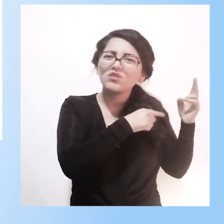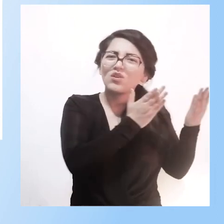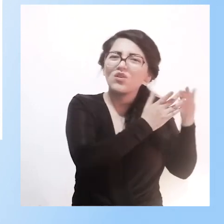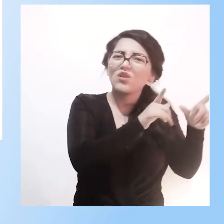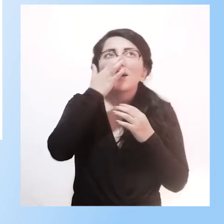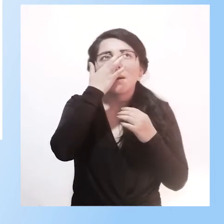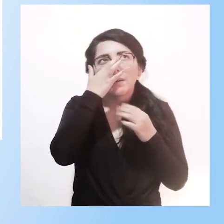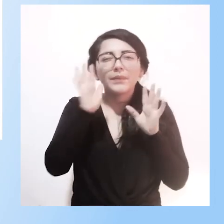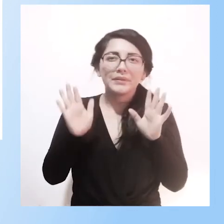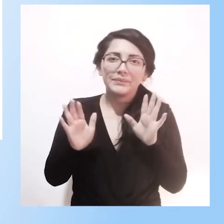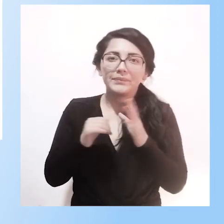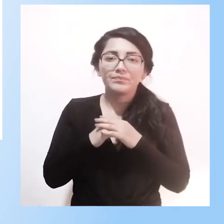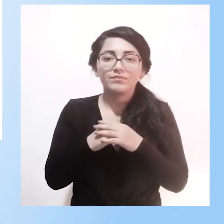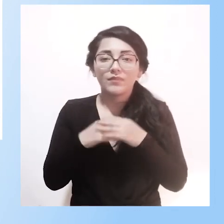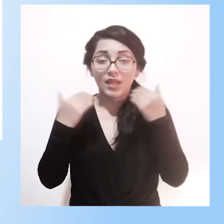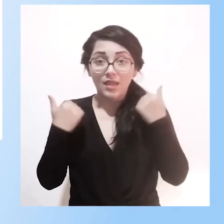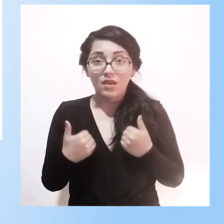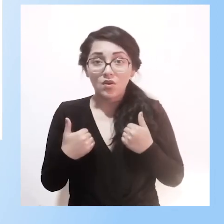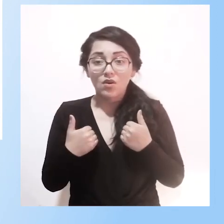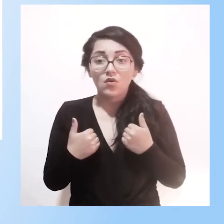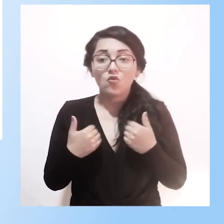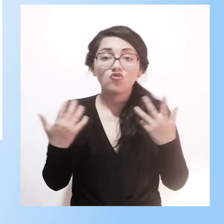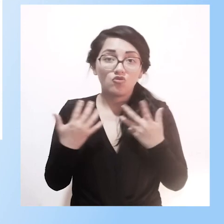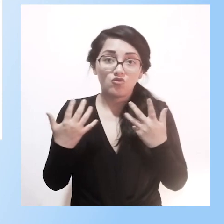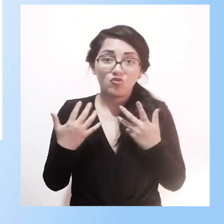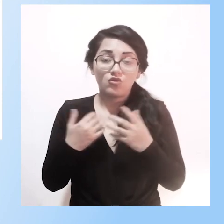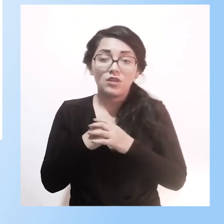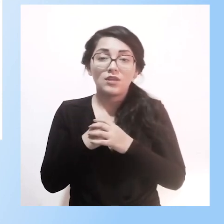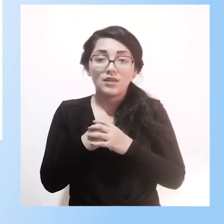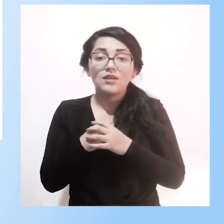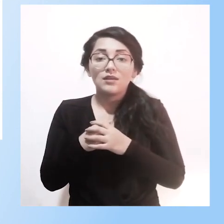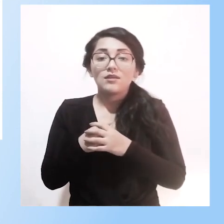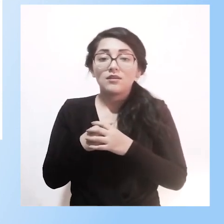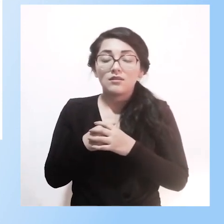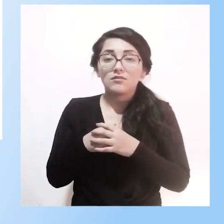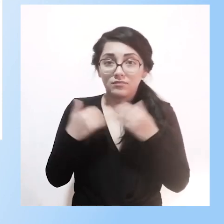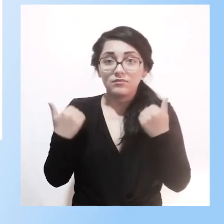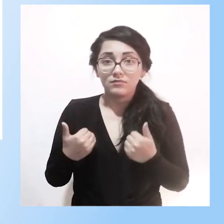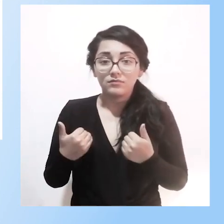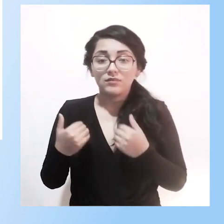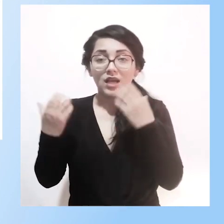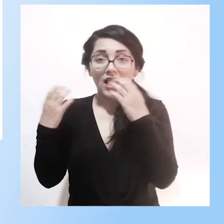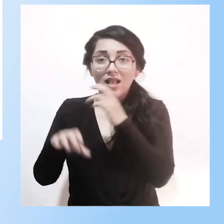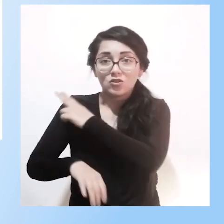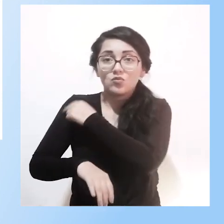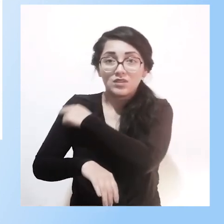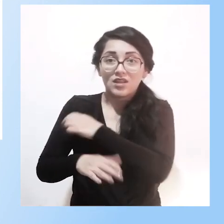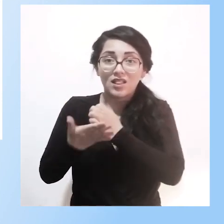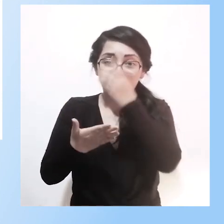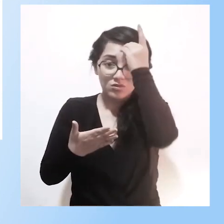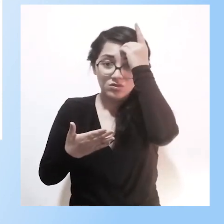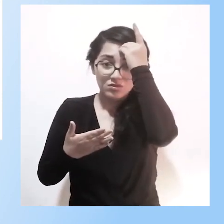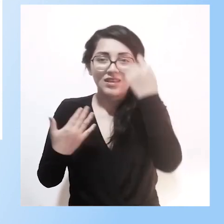fase este proceso? Yo estuve en la clase hospitalaria estoy en la pedagogía hospitalaria a